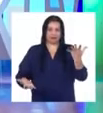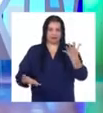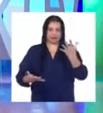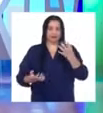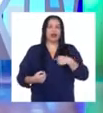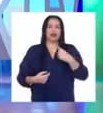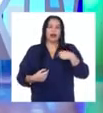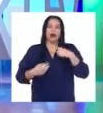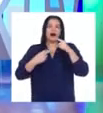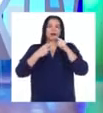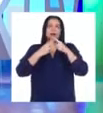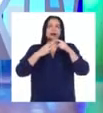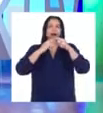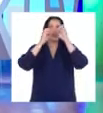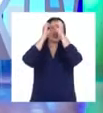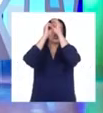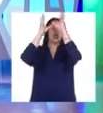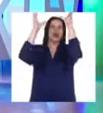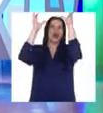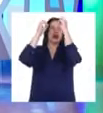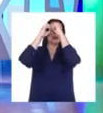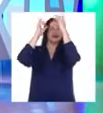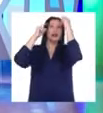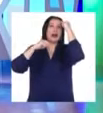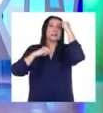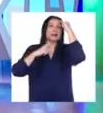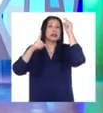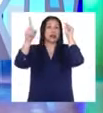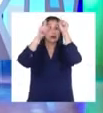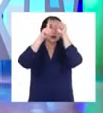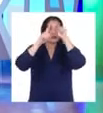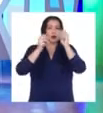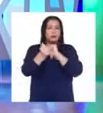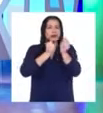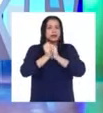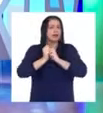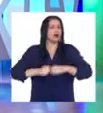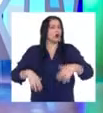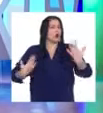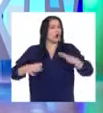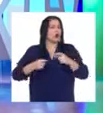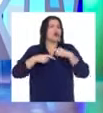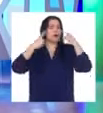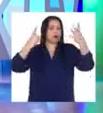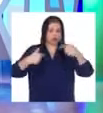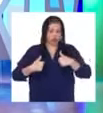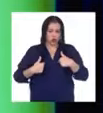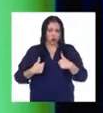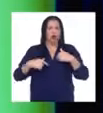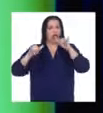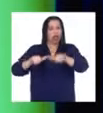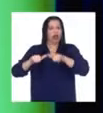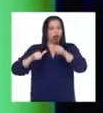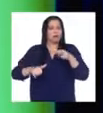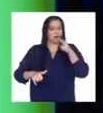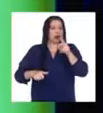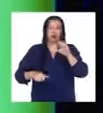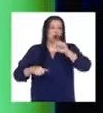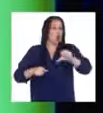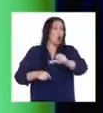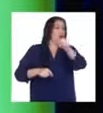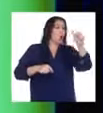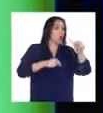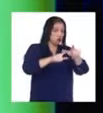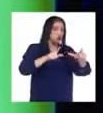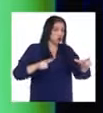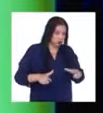Y empecé a soñar en competencias más grandes. Quería correr fuera de Huancayo. Y